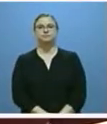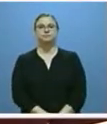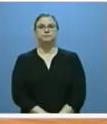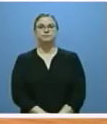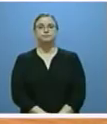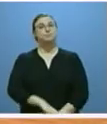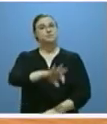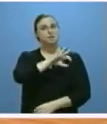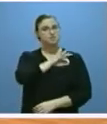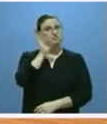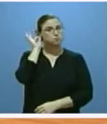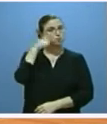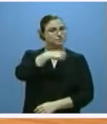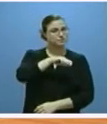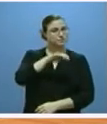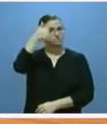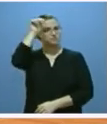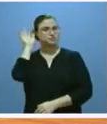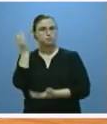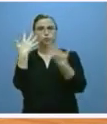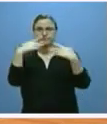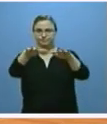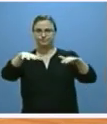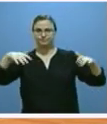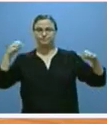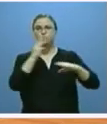Señora Presidenta, señoras y señores procuradores.